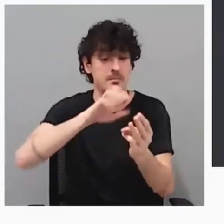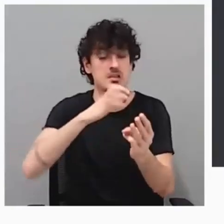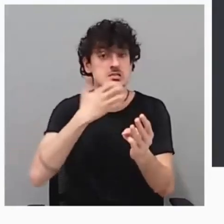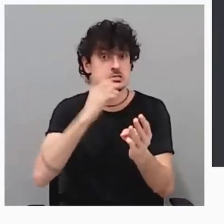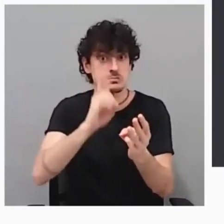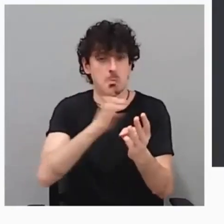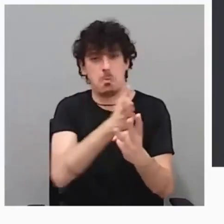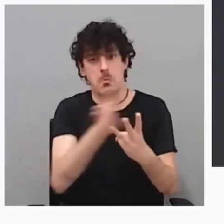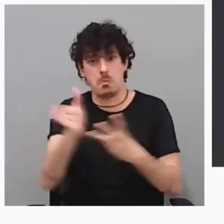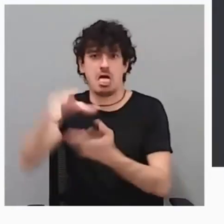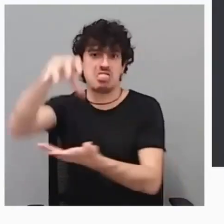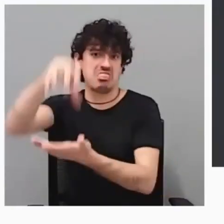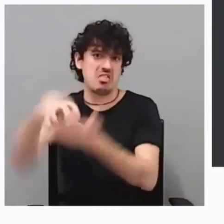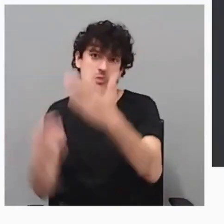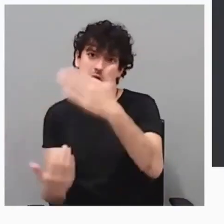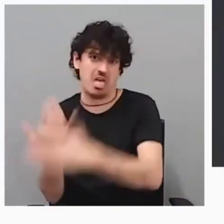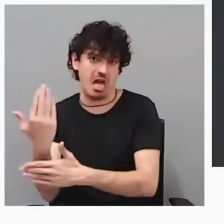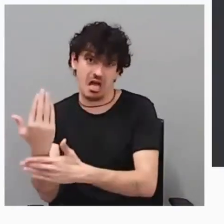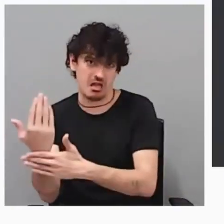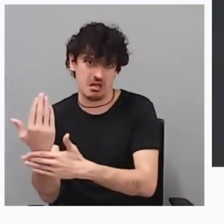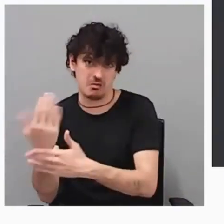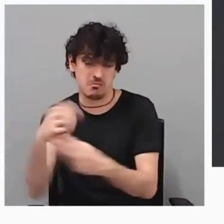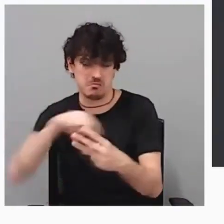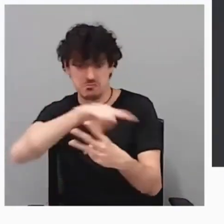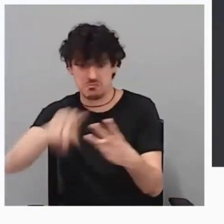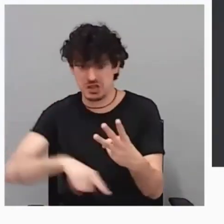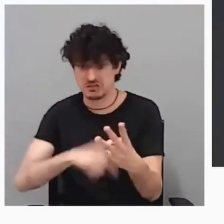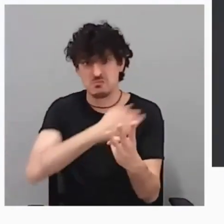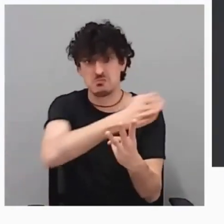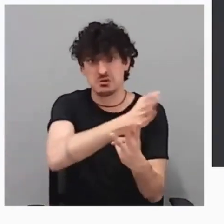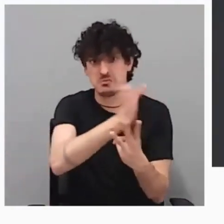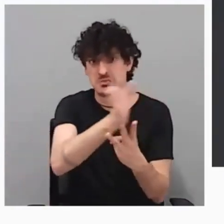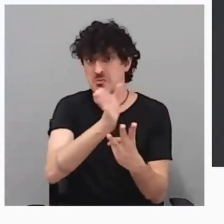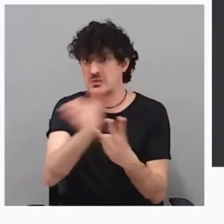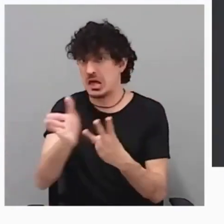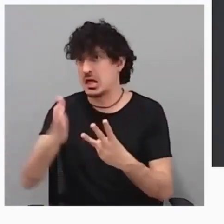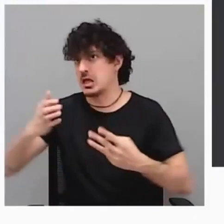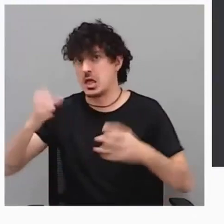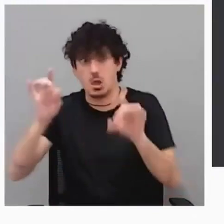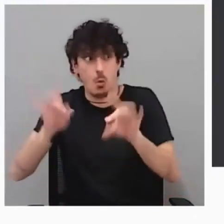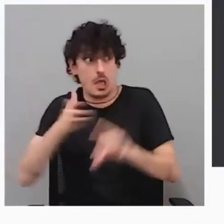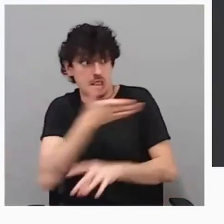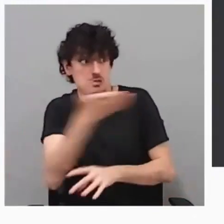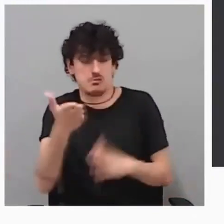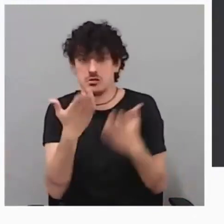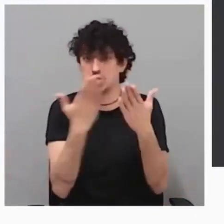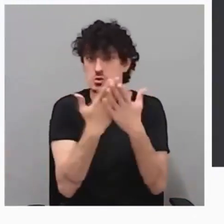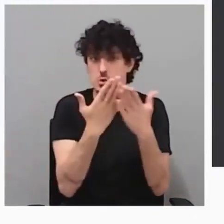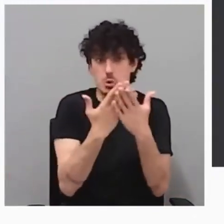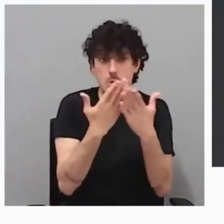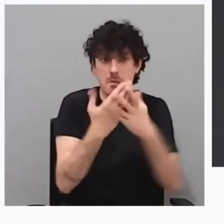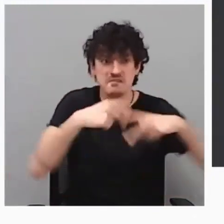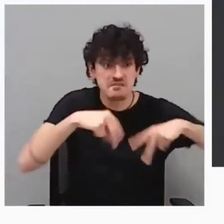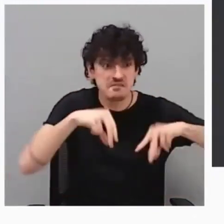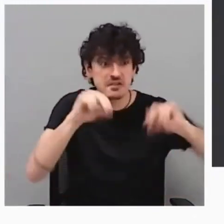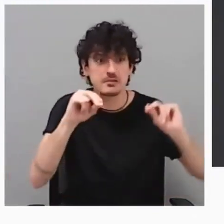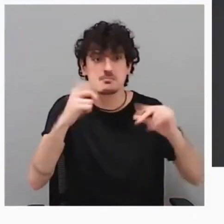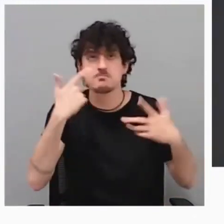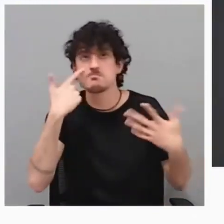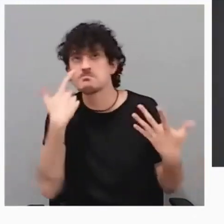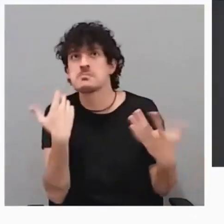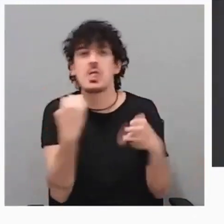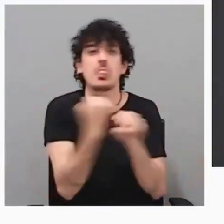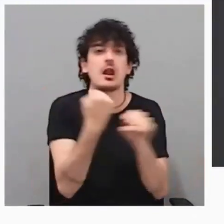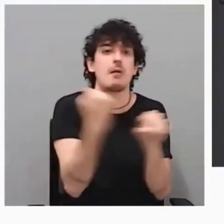de día. Tienen esas tres opciones. Es como si cualquiera de nosotros termina tus estudios y te enfrentas al ámbito laboral o